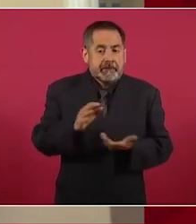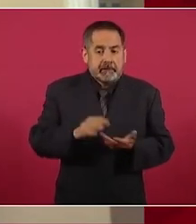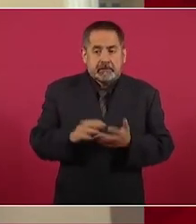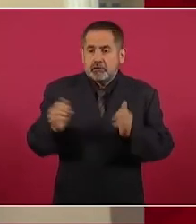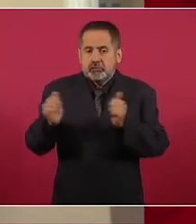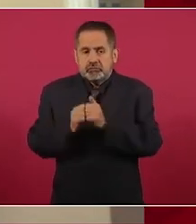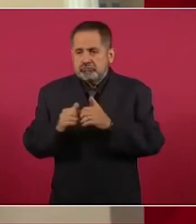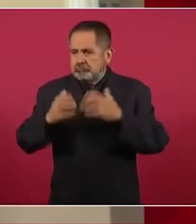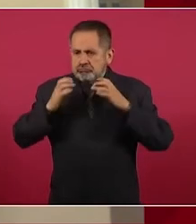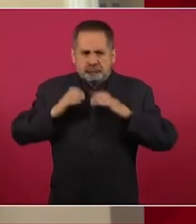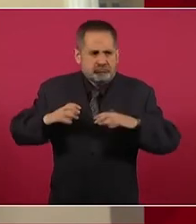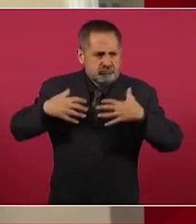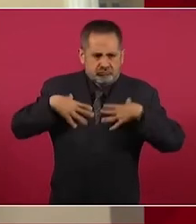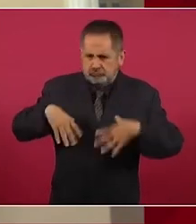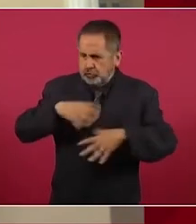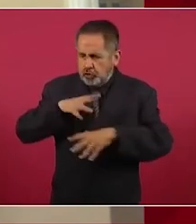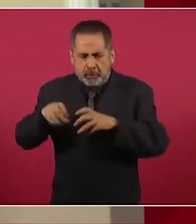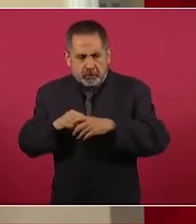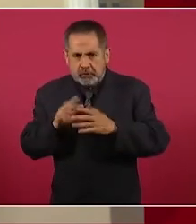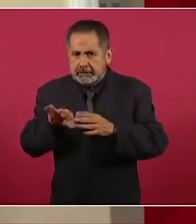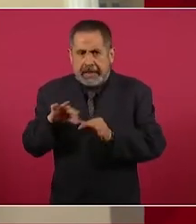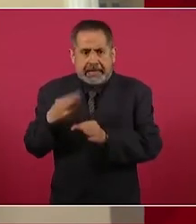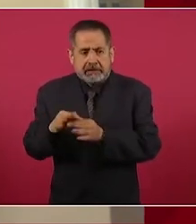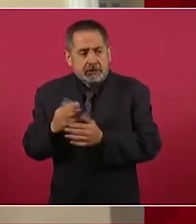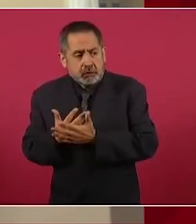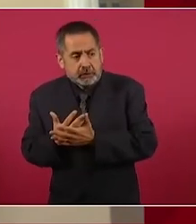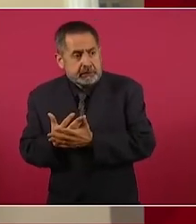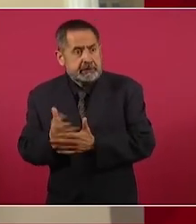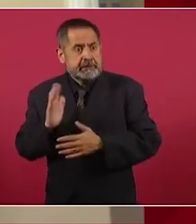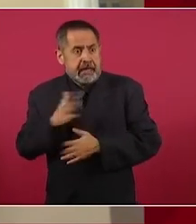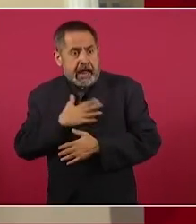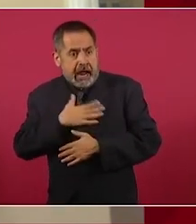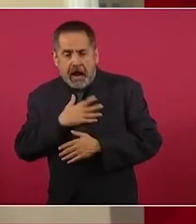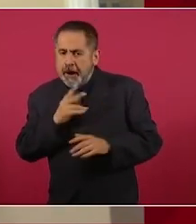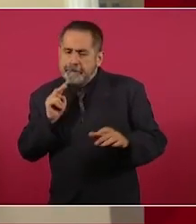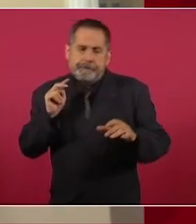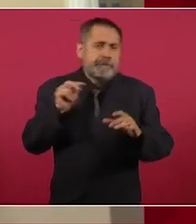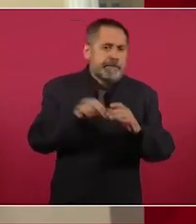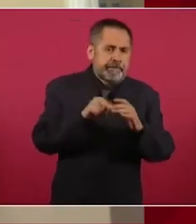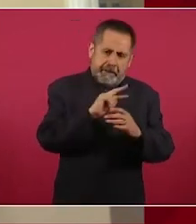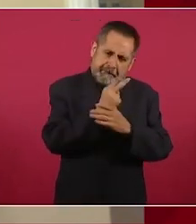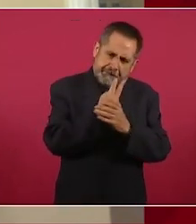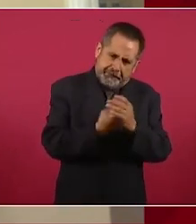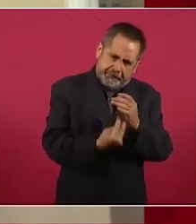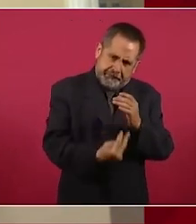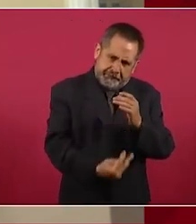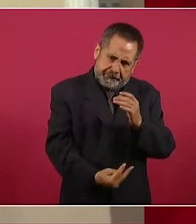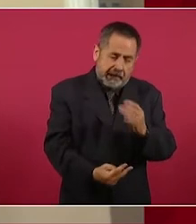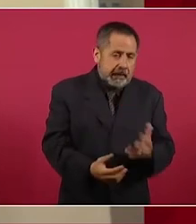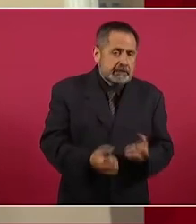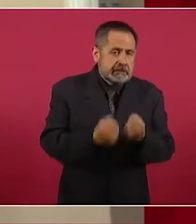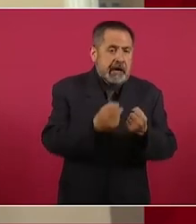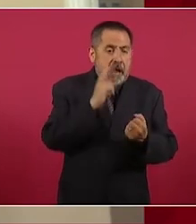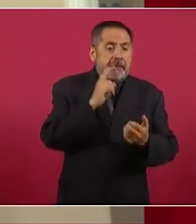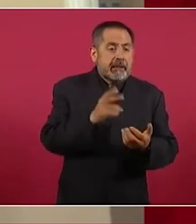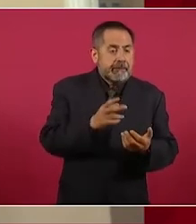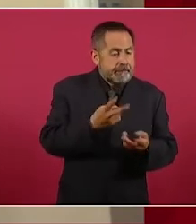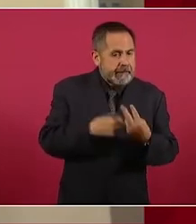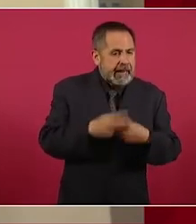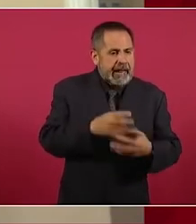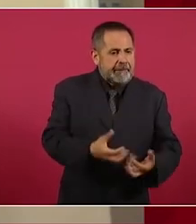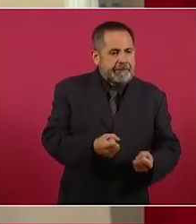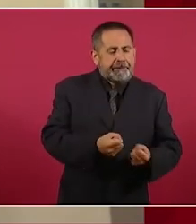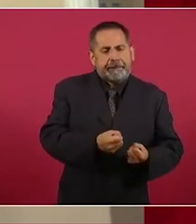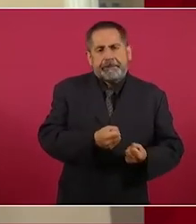con el equipo necesario para poder ingresar en cualquier momento, esperemos, del día de hoy. Aquí vamos a continuar, señor